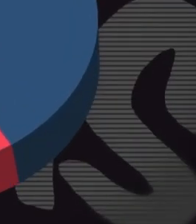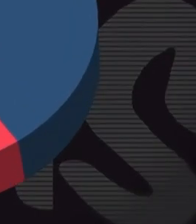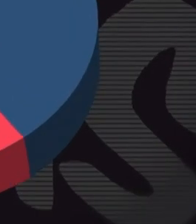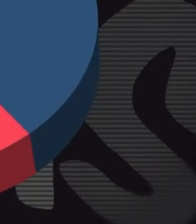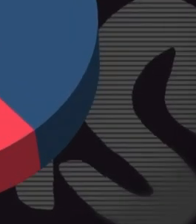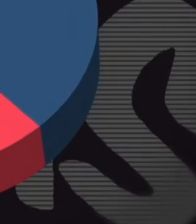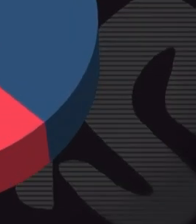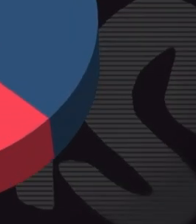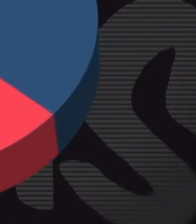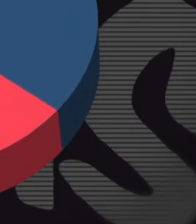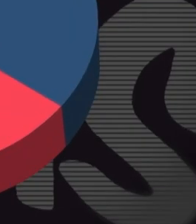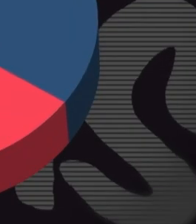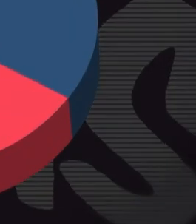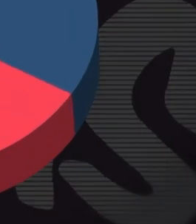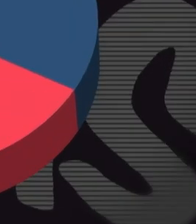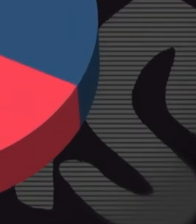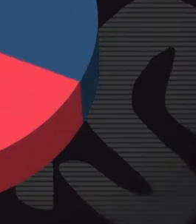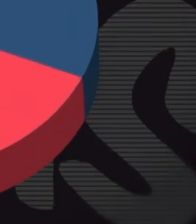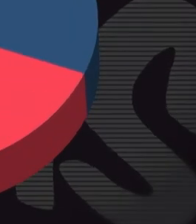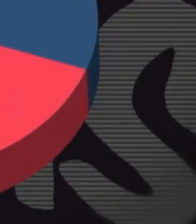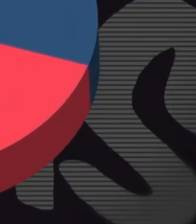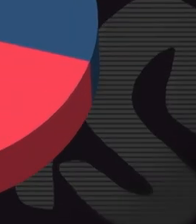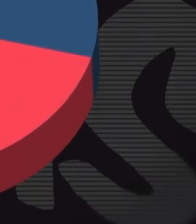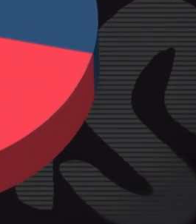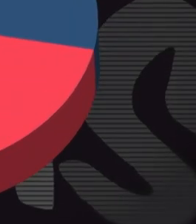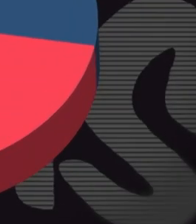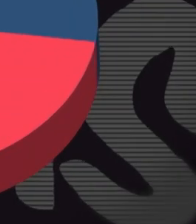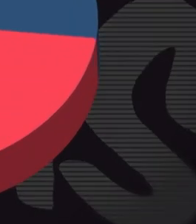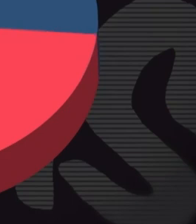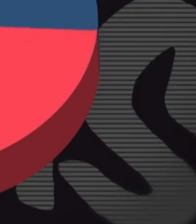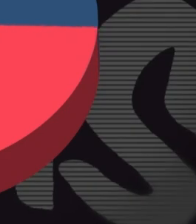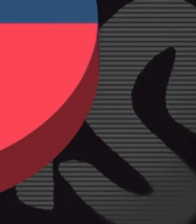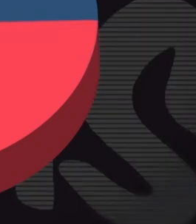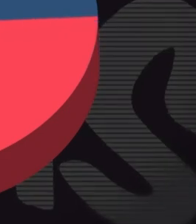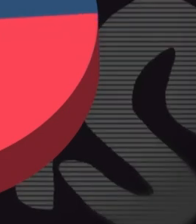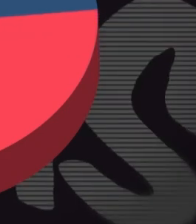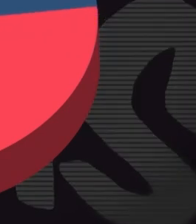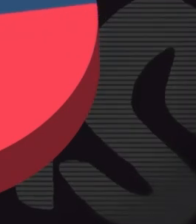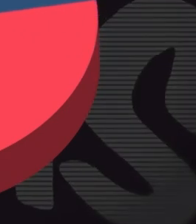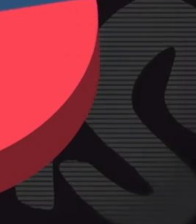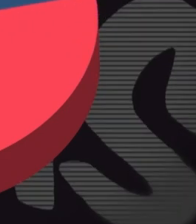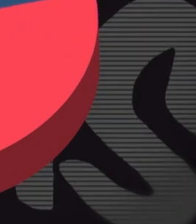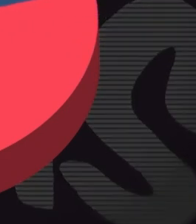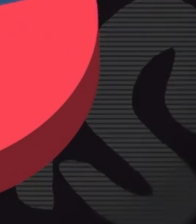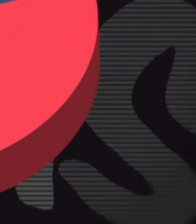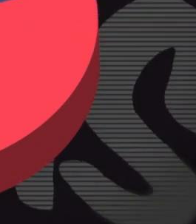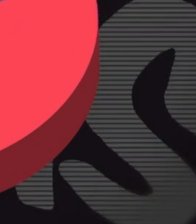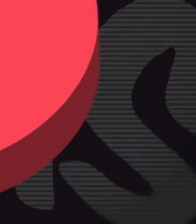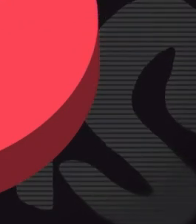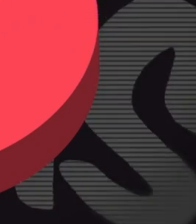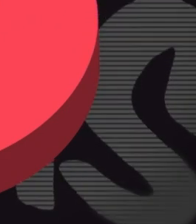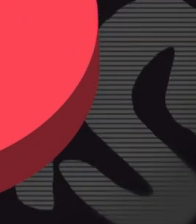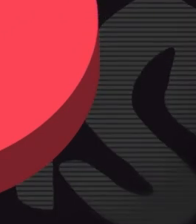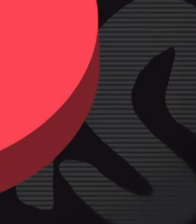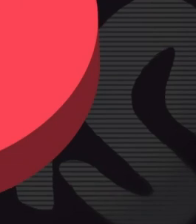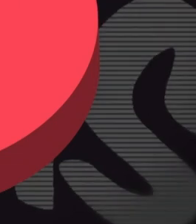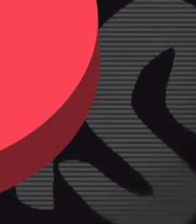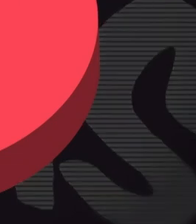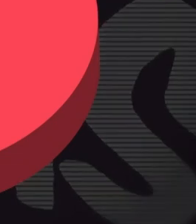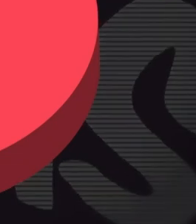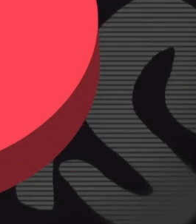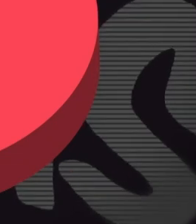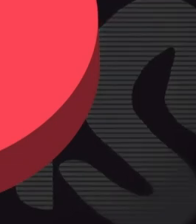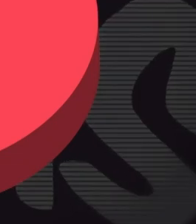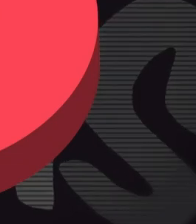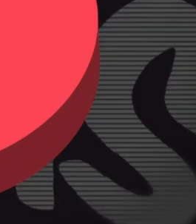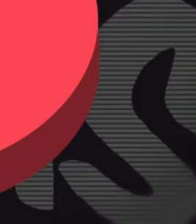el 48.83%, incurrieron en información imprecisa o falsa sobre el proceso de selección de las judicaturas